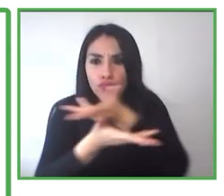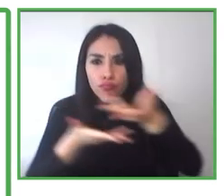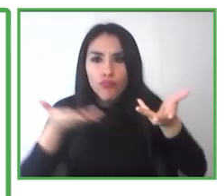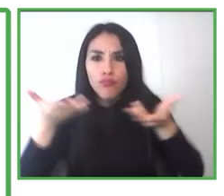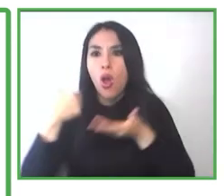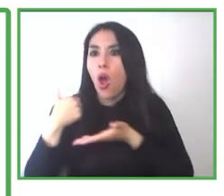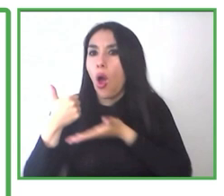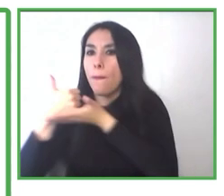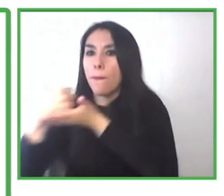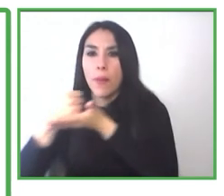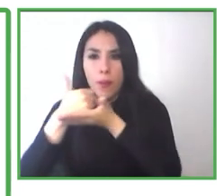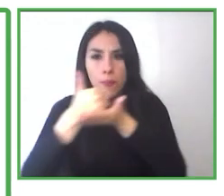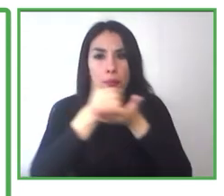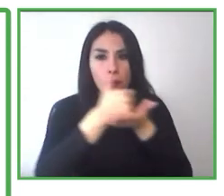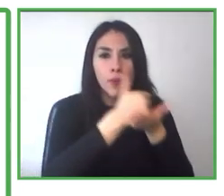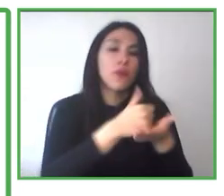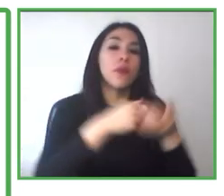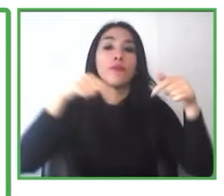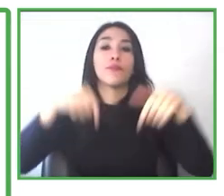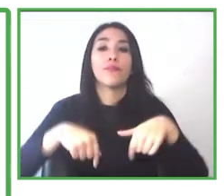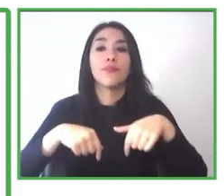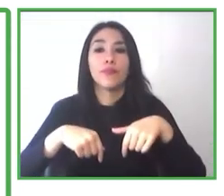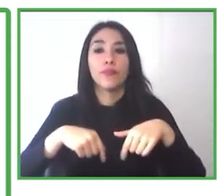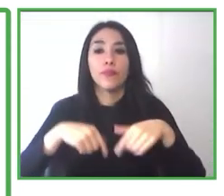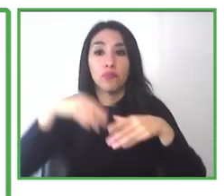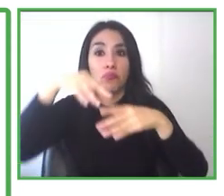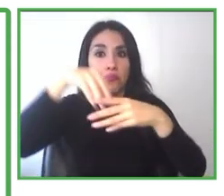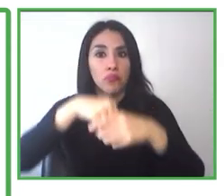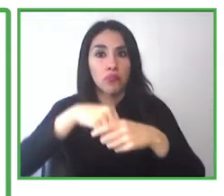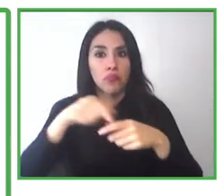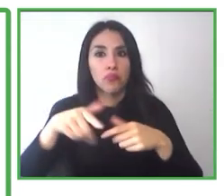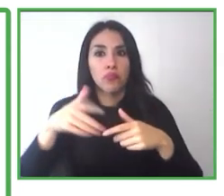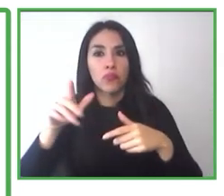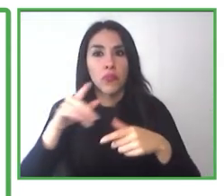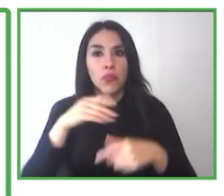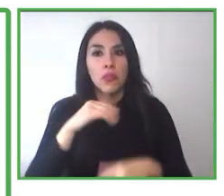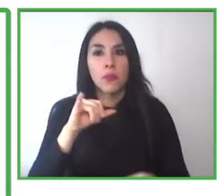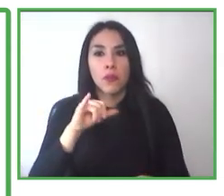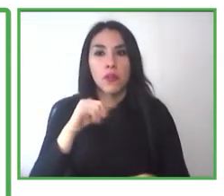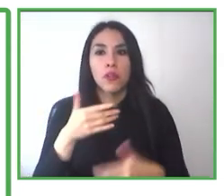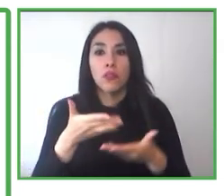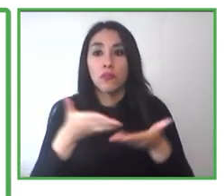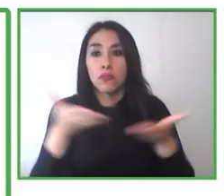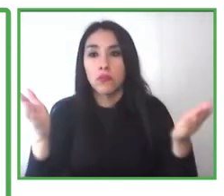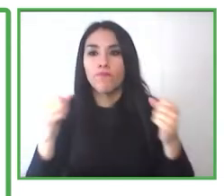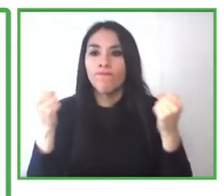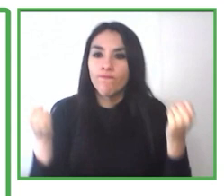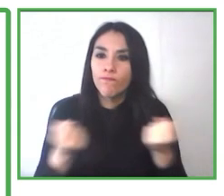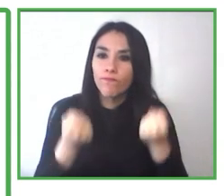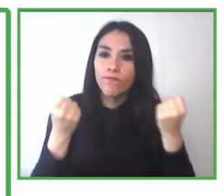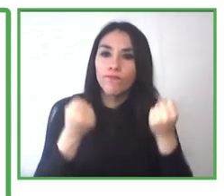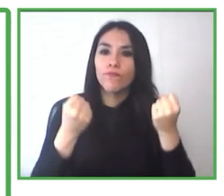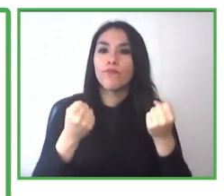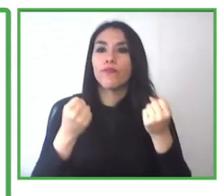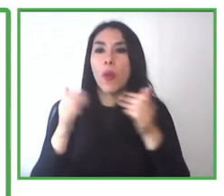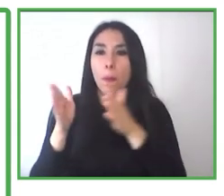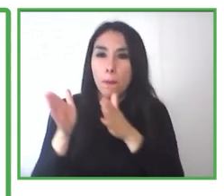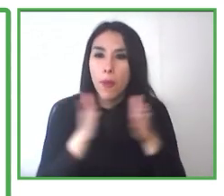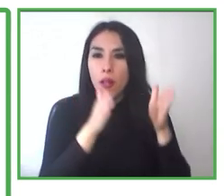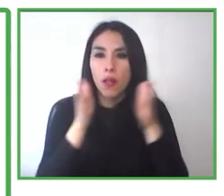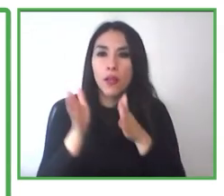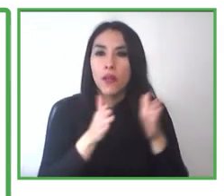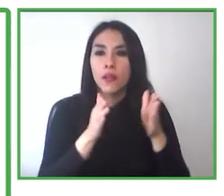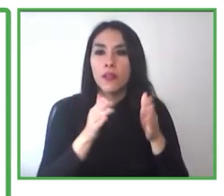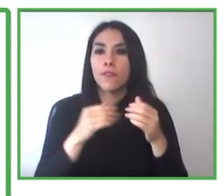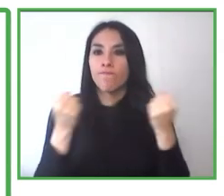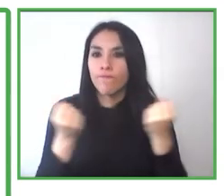implementando estrategias, un modelo que apoye estos procesos de gestión y diversidad. Y contarles, bueno, este proyecto